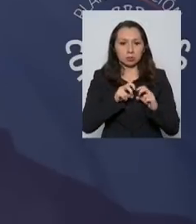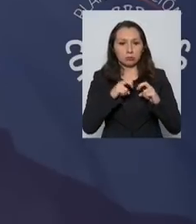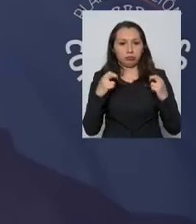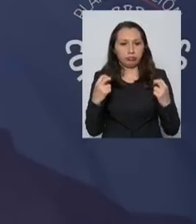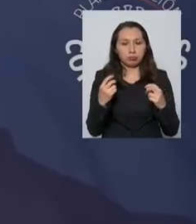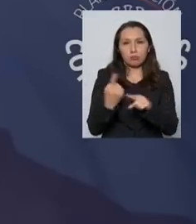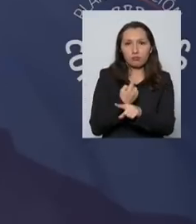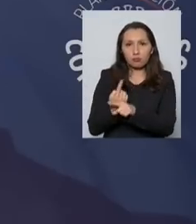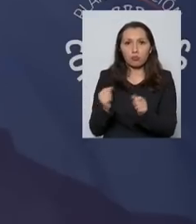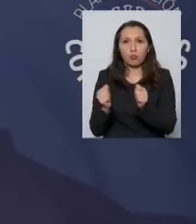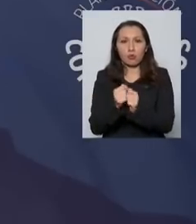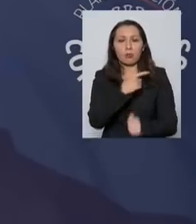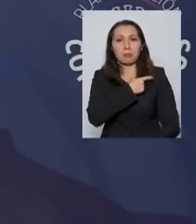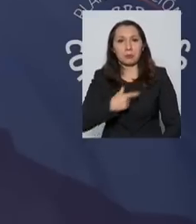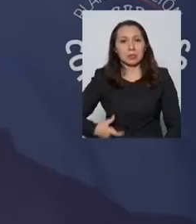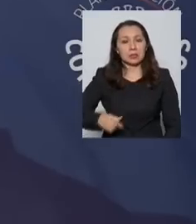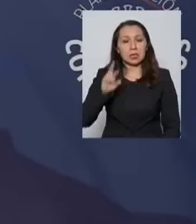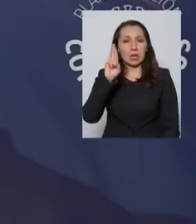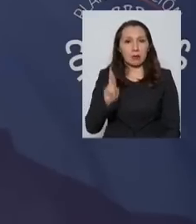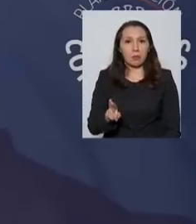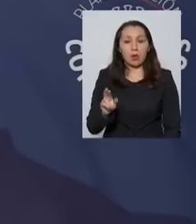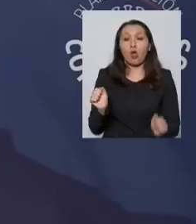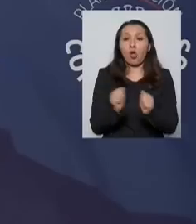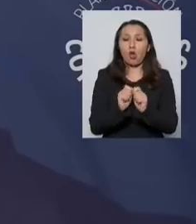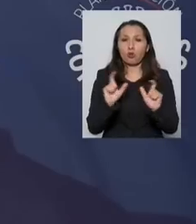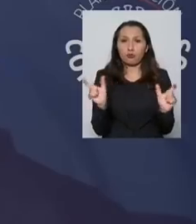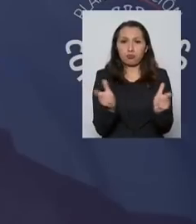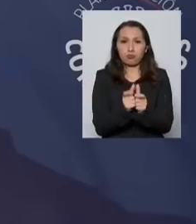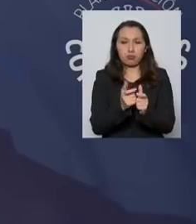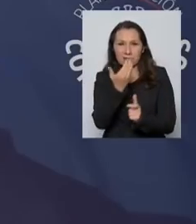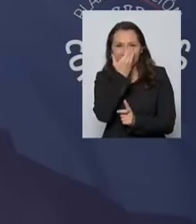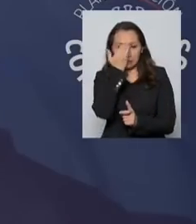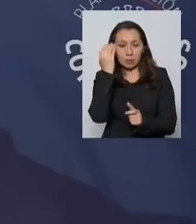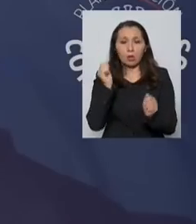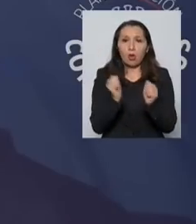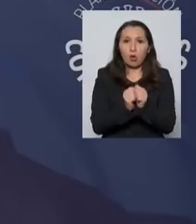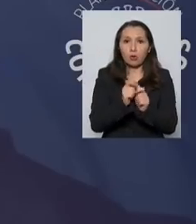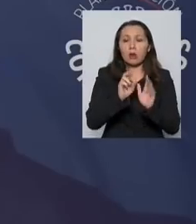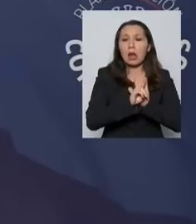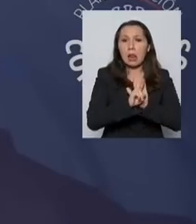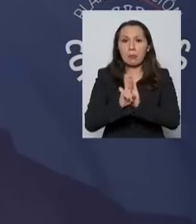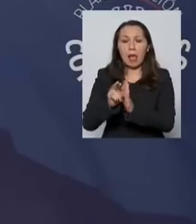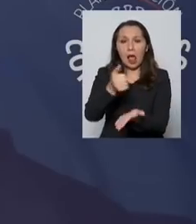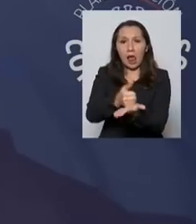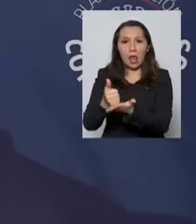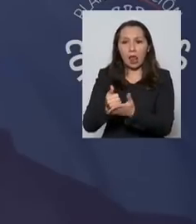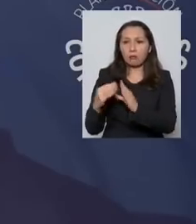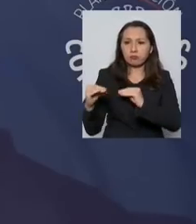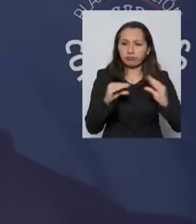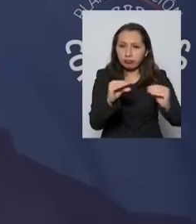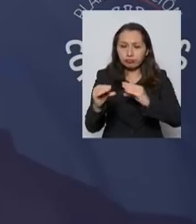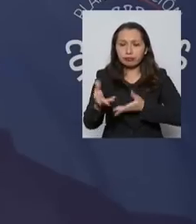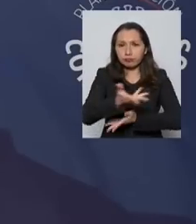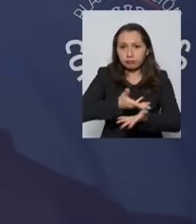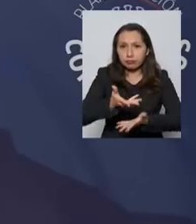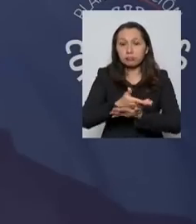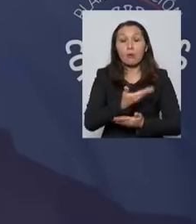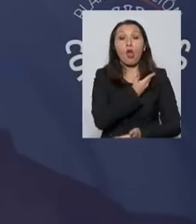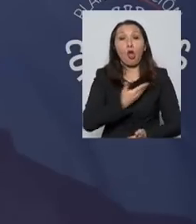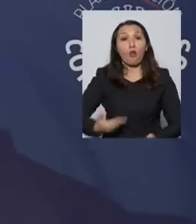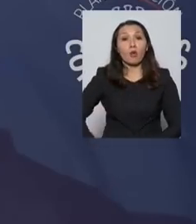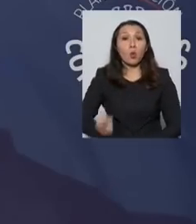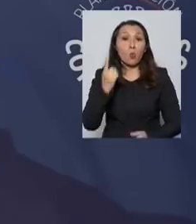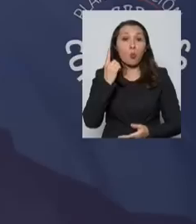con el presidente de la República, con el comité de expertos, con representantes de los alcaldes, y el gobierno como uno solo